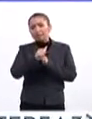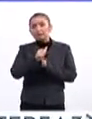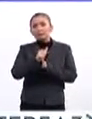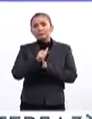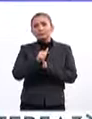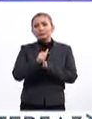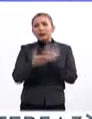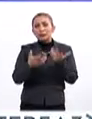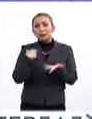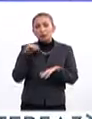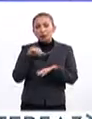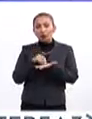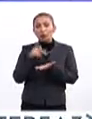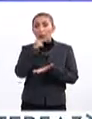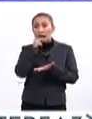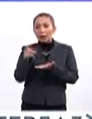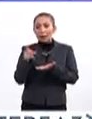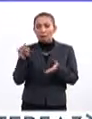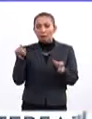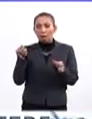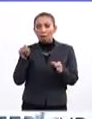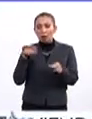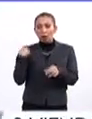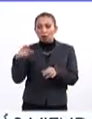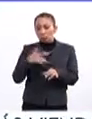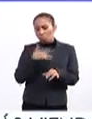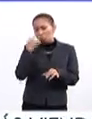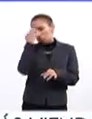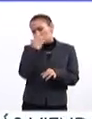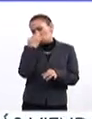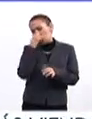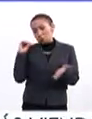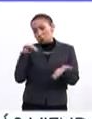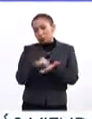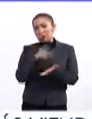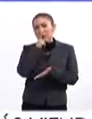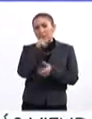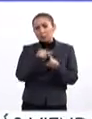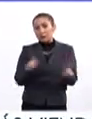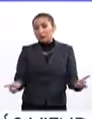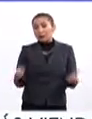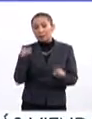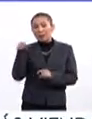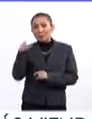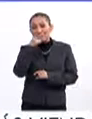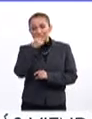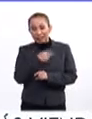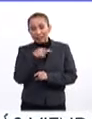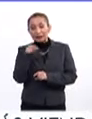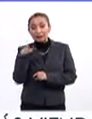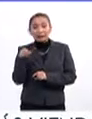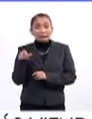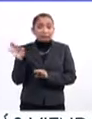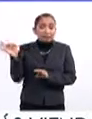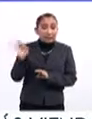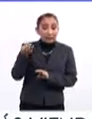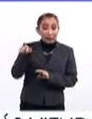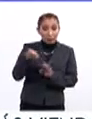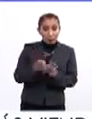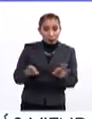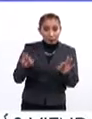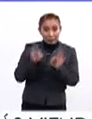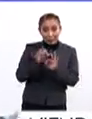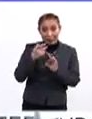ponía otras palabras según su gusto y su parecer. Y él me decía que lo que sí es tan